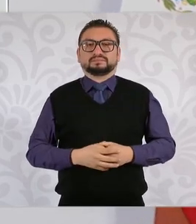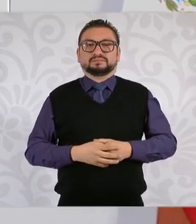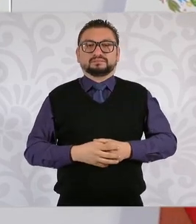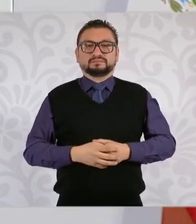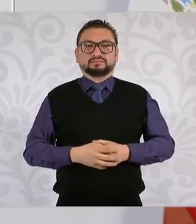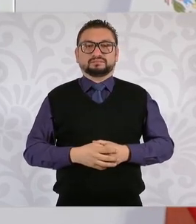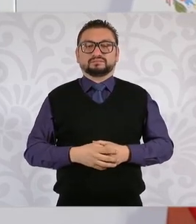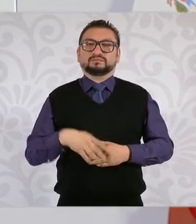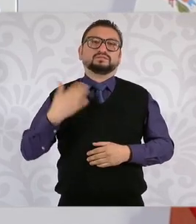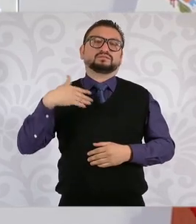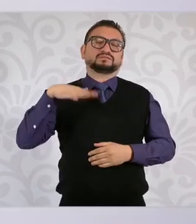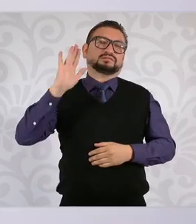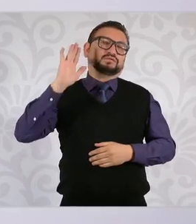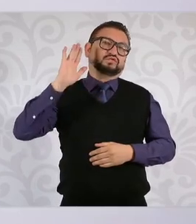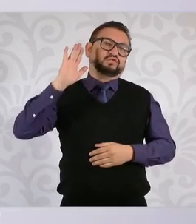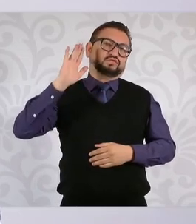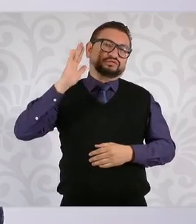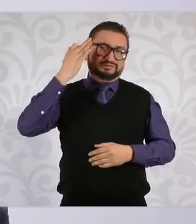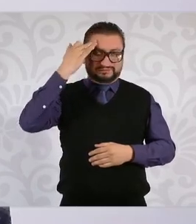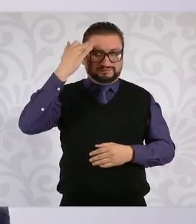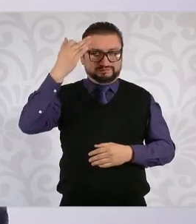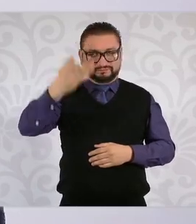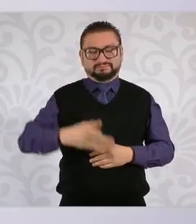hace ya un buen rato,